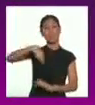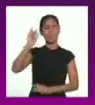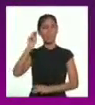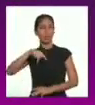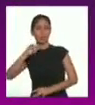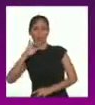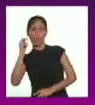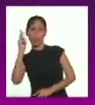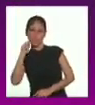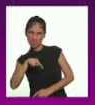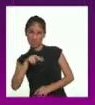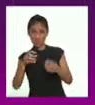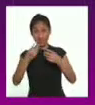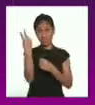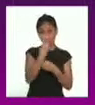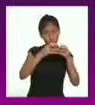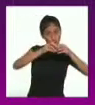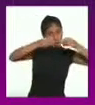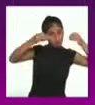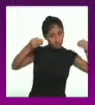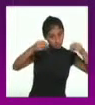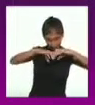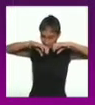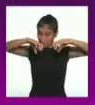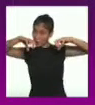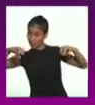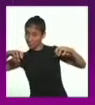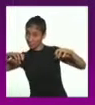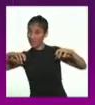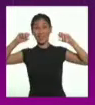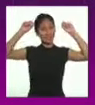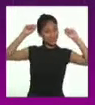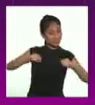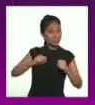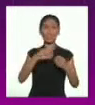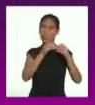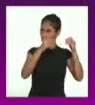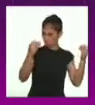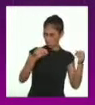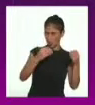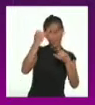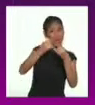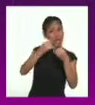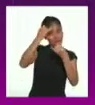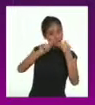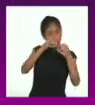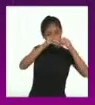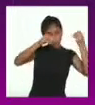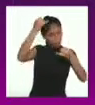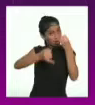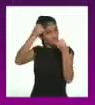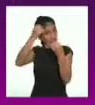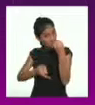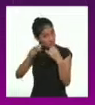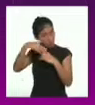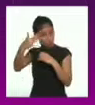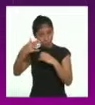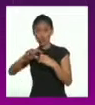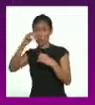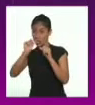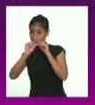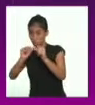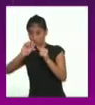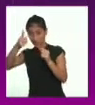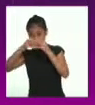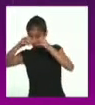puntuación que separa dos párrafos distintos. Se coloca al final de un párrafo y lo que sigue